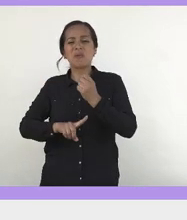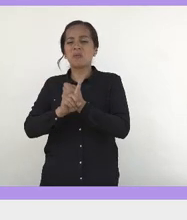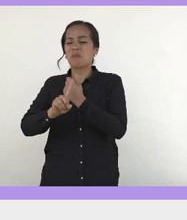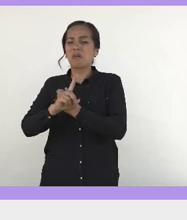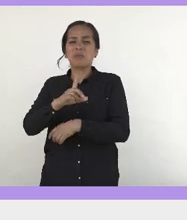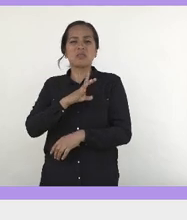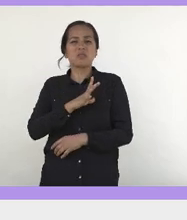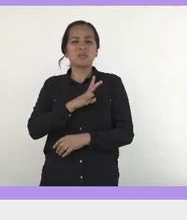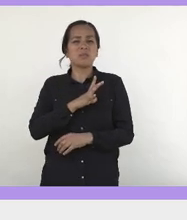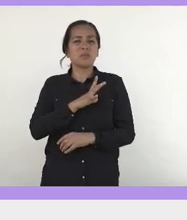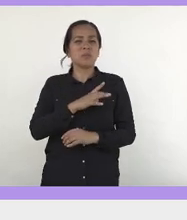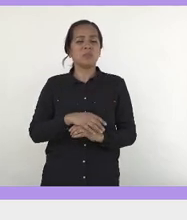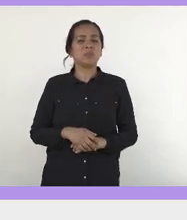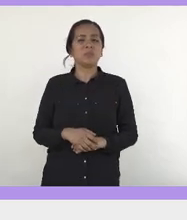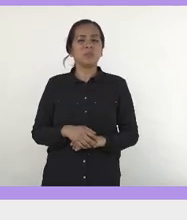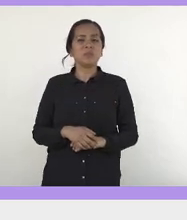suena?